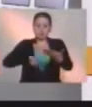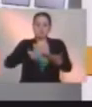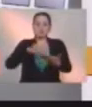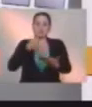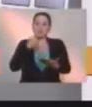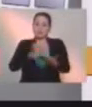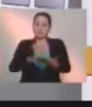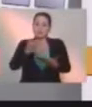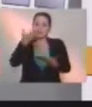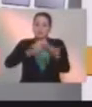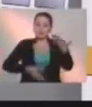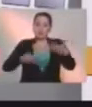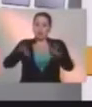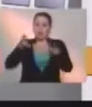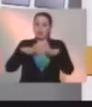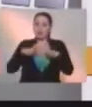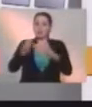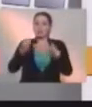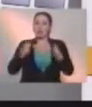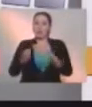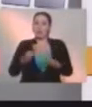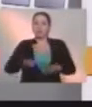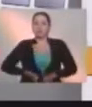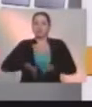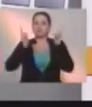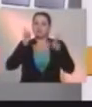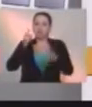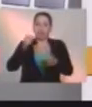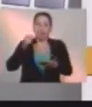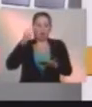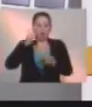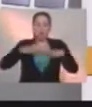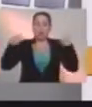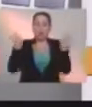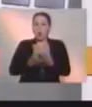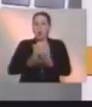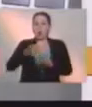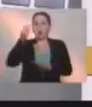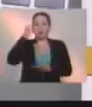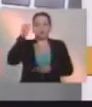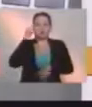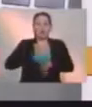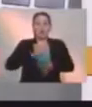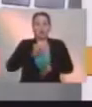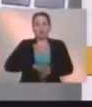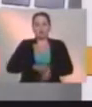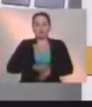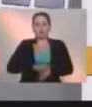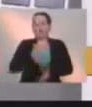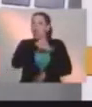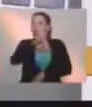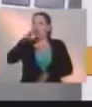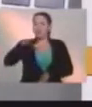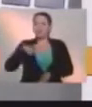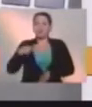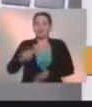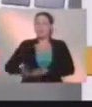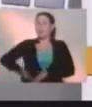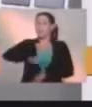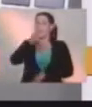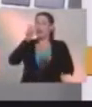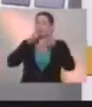ejemplar que entregan a los organizadores la aceptación del sitio, el itinerario y la hora. Nosotros, con más de 72